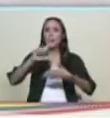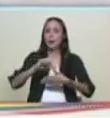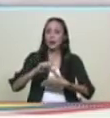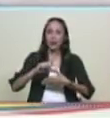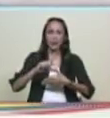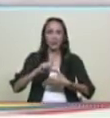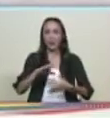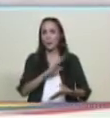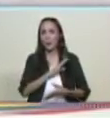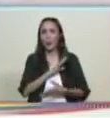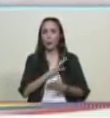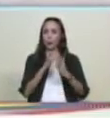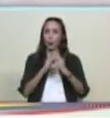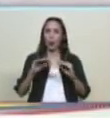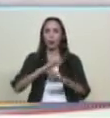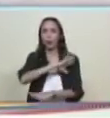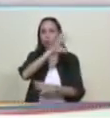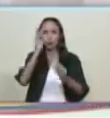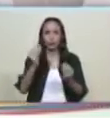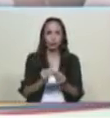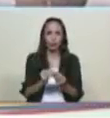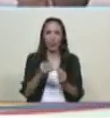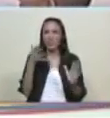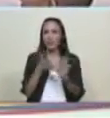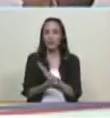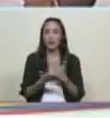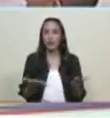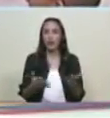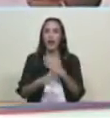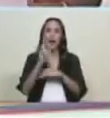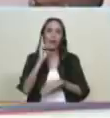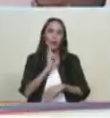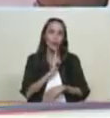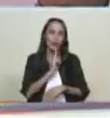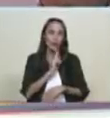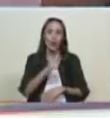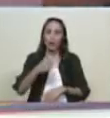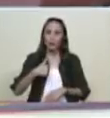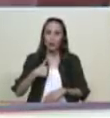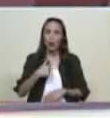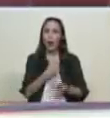todo eso se engloba en el concepto de bolívar bolivariano